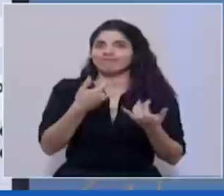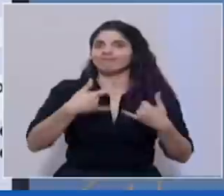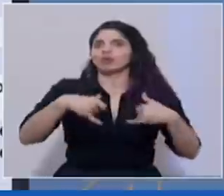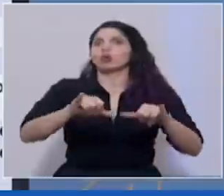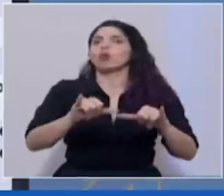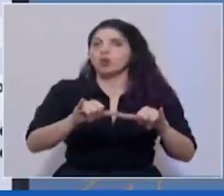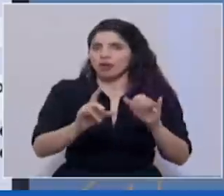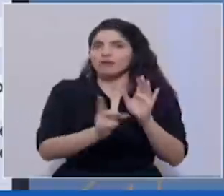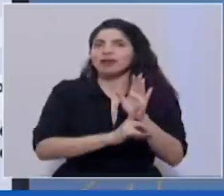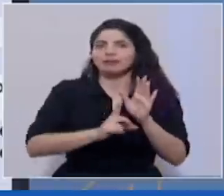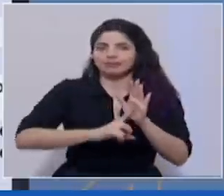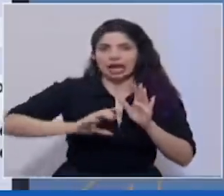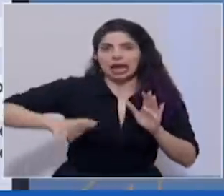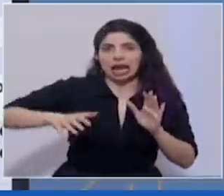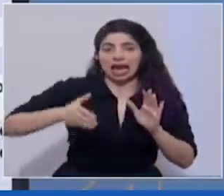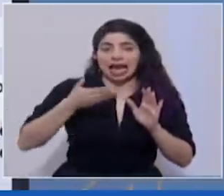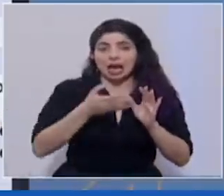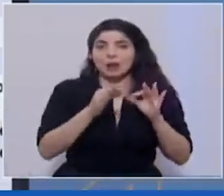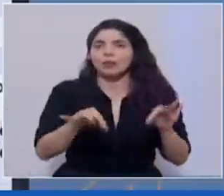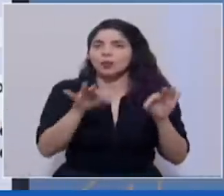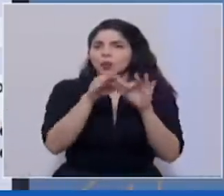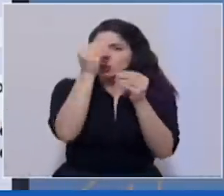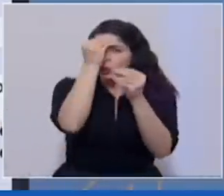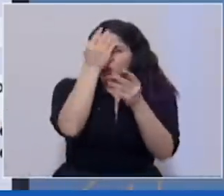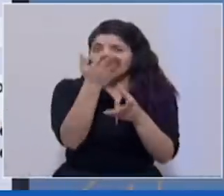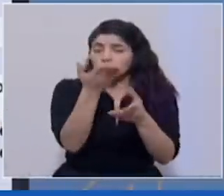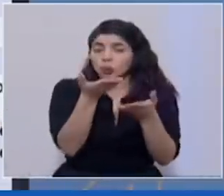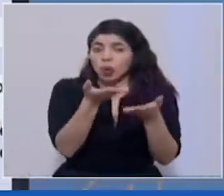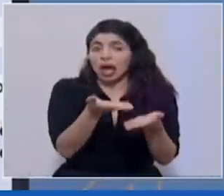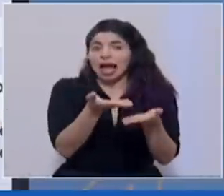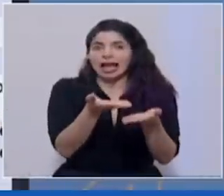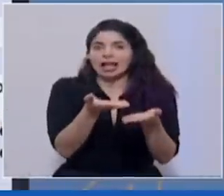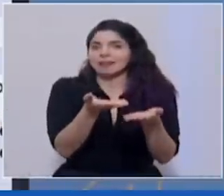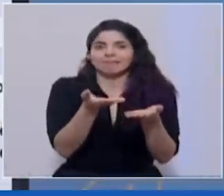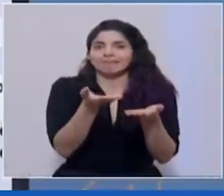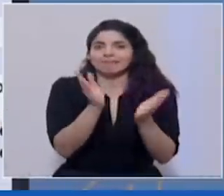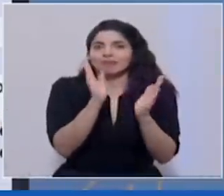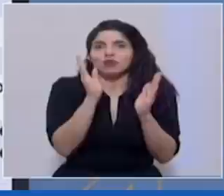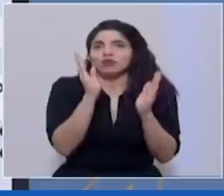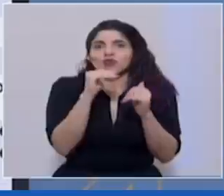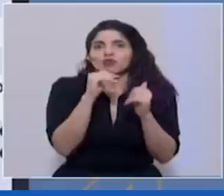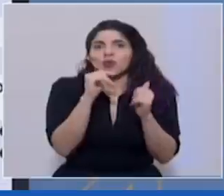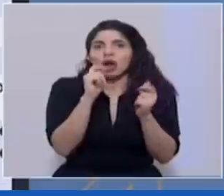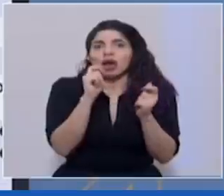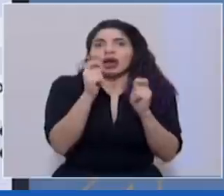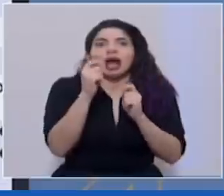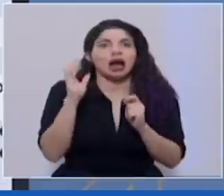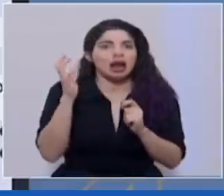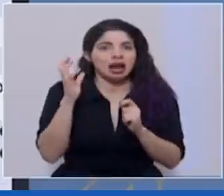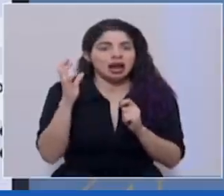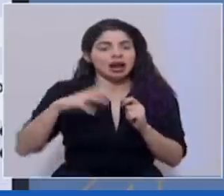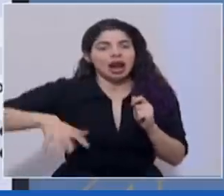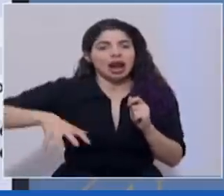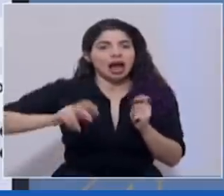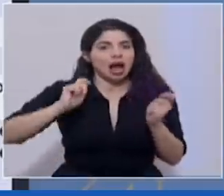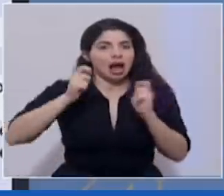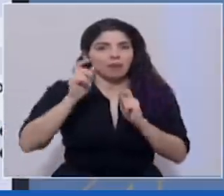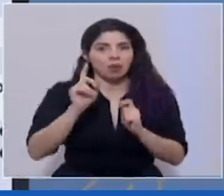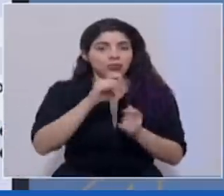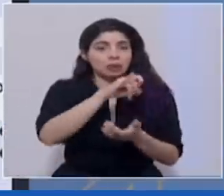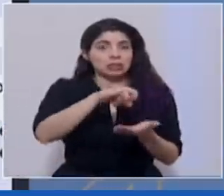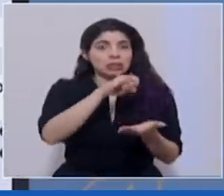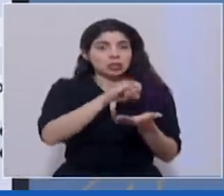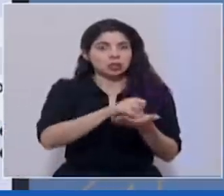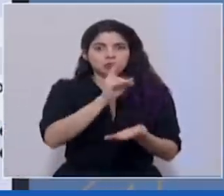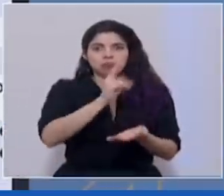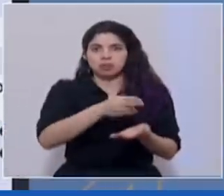alerta naranja. Es importante mencionar que en este caso no tenemos cantones que suben a la alerta naranja, tenemos San José, que